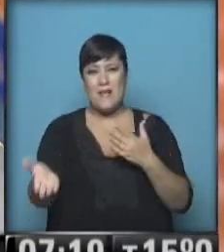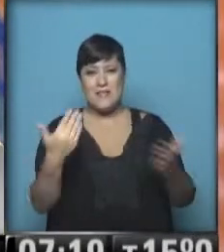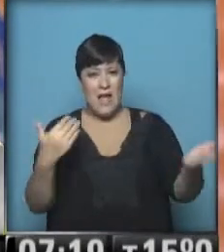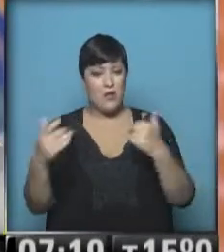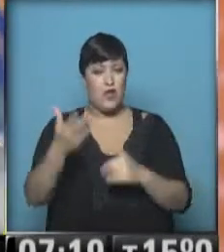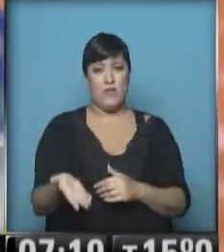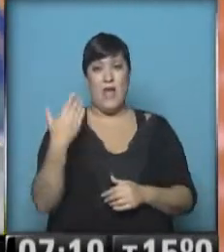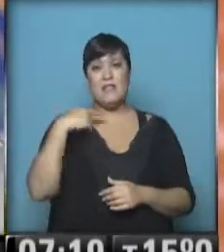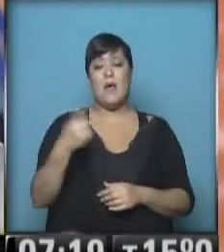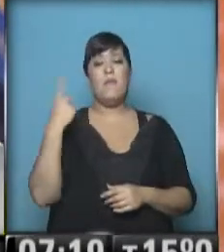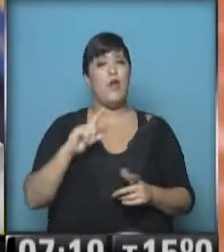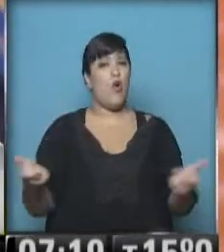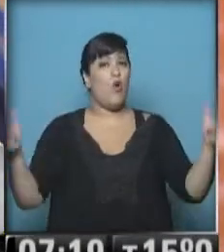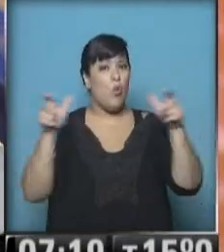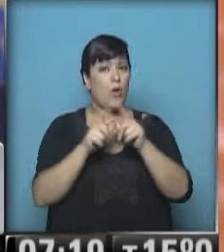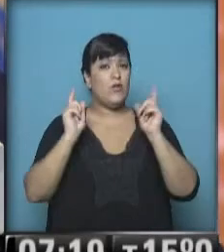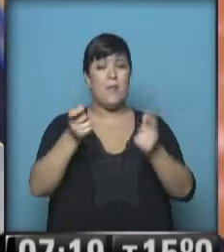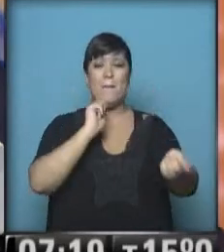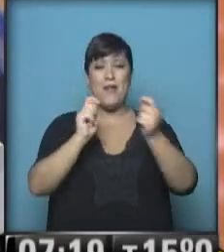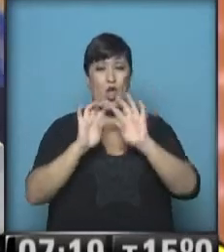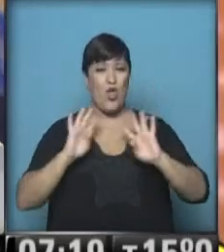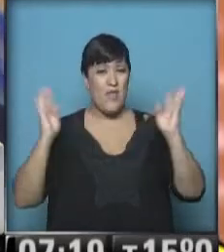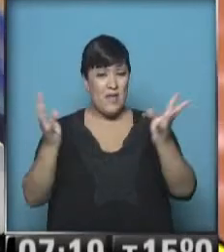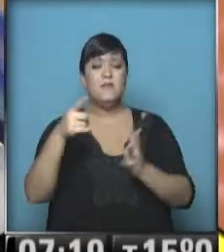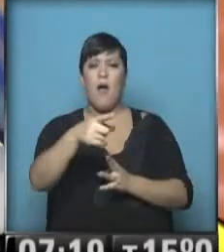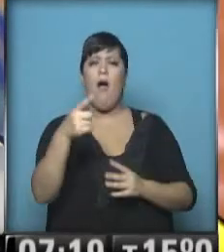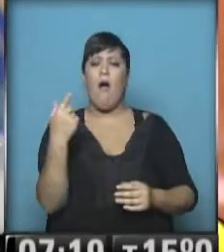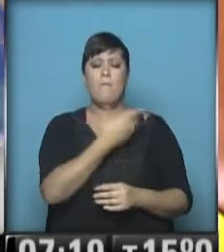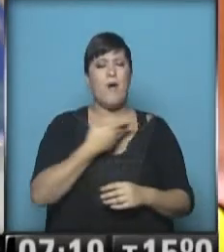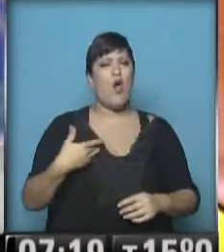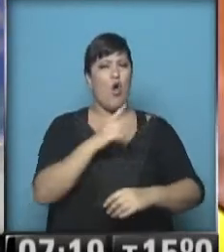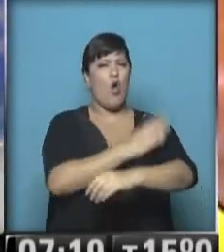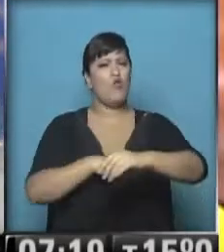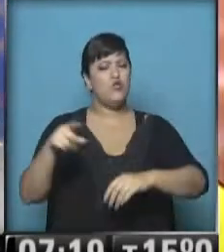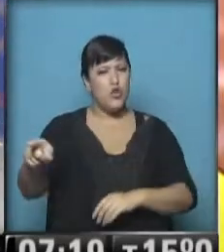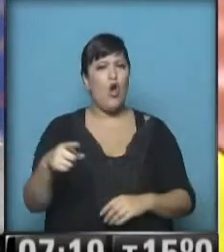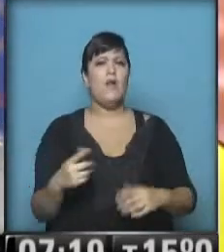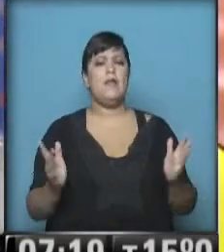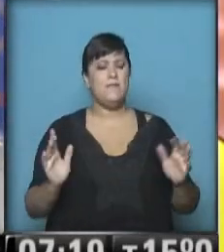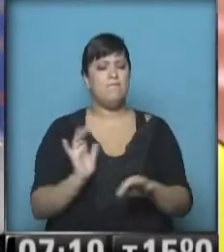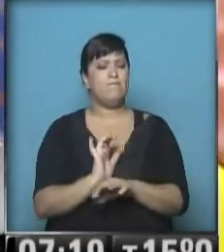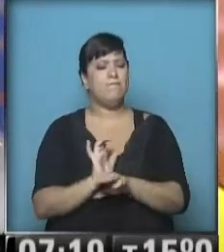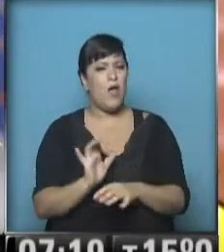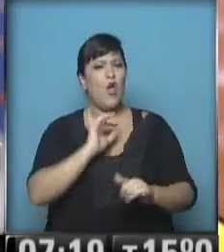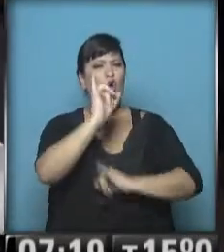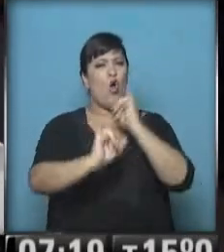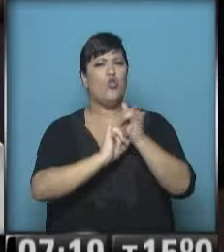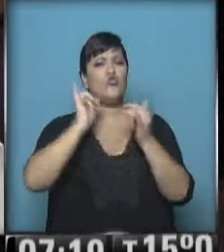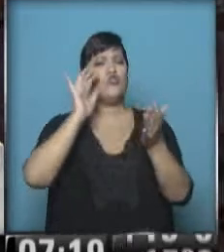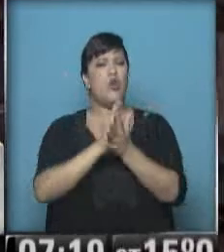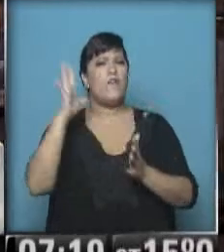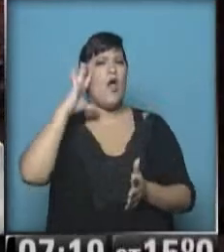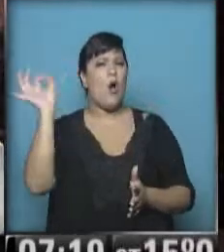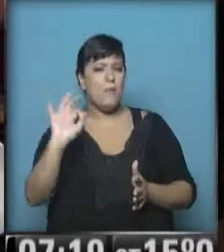ayer. Pero el encuentro también con los periodistas sirvió para que el gobernador de la provincia de Buenos Aires diera su visión sobre